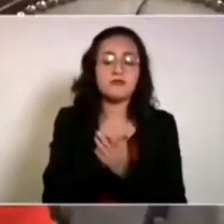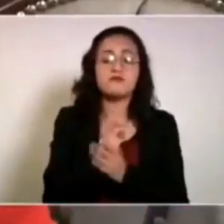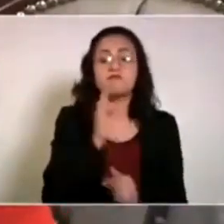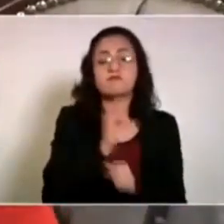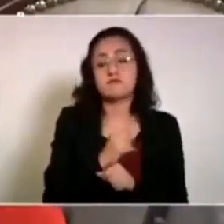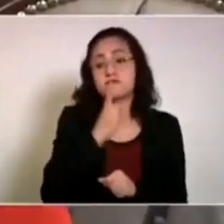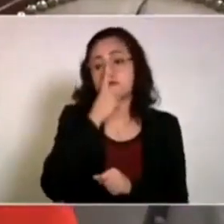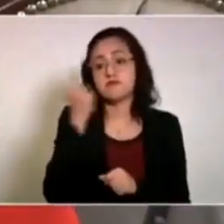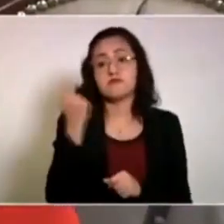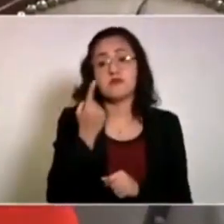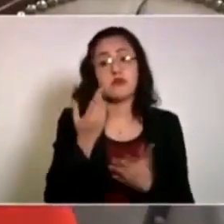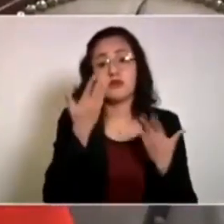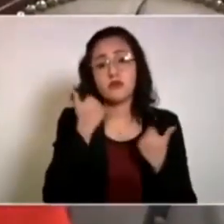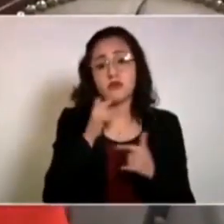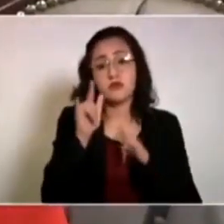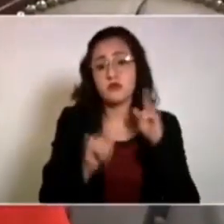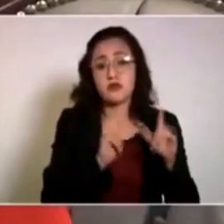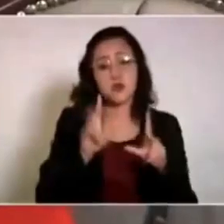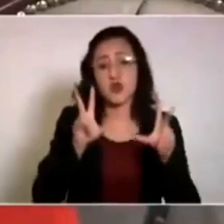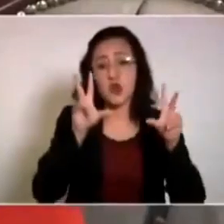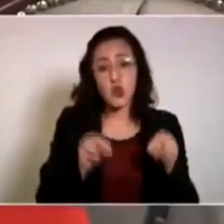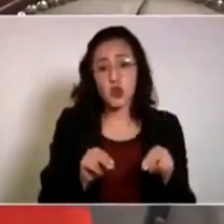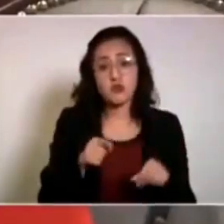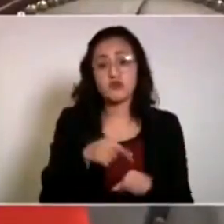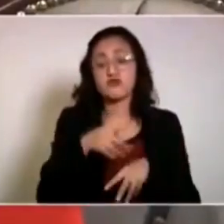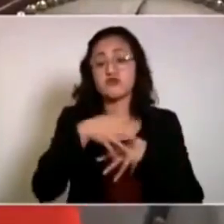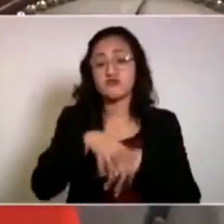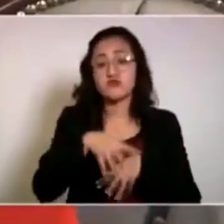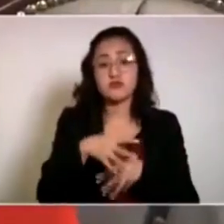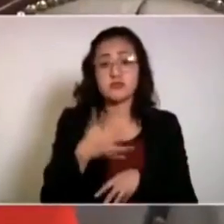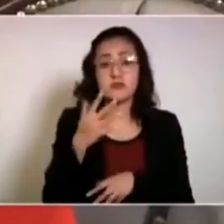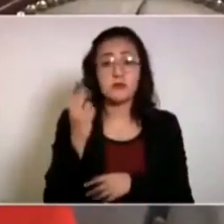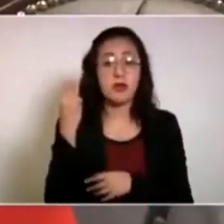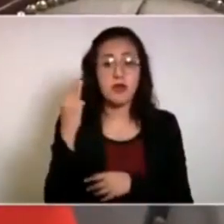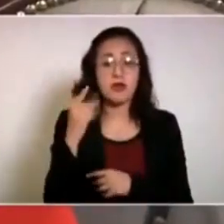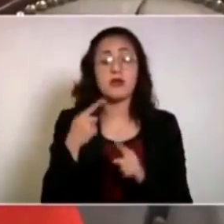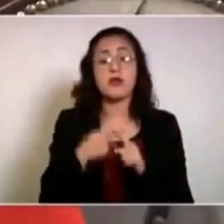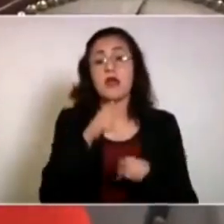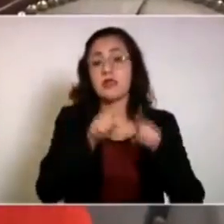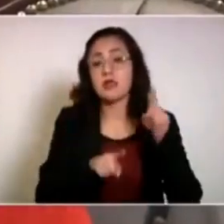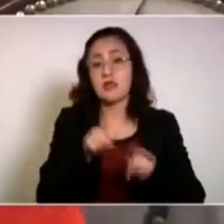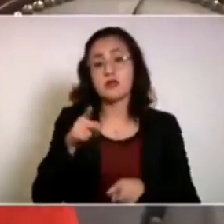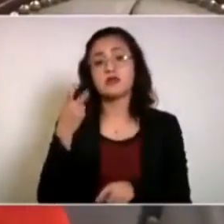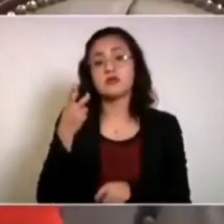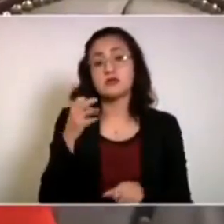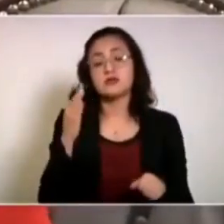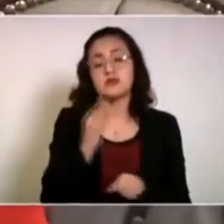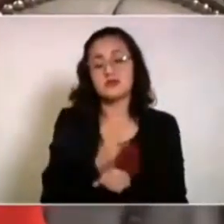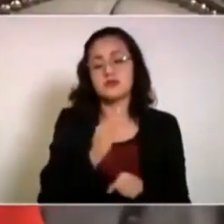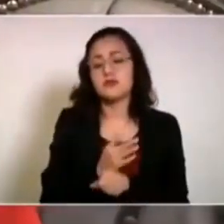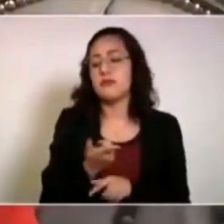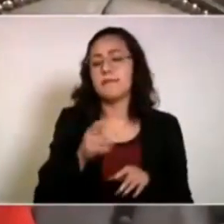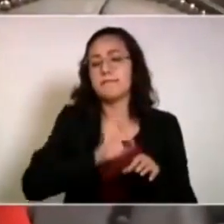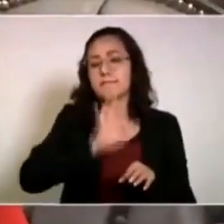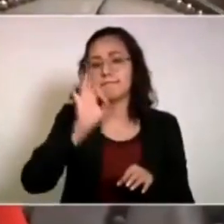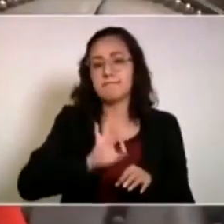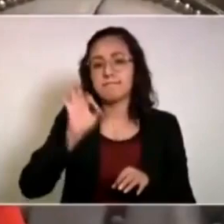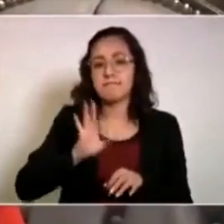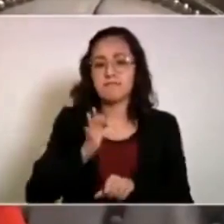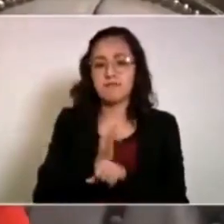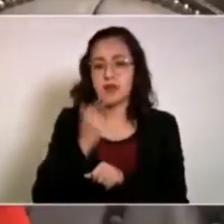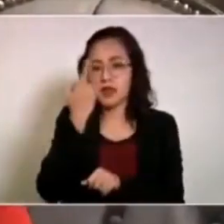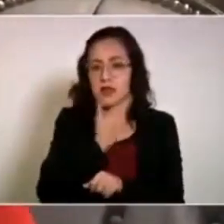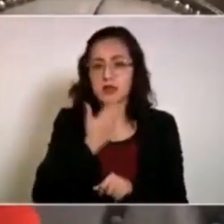puedo adelantar que no habrá feria y el desfile del 5 de mayo dependerá mucho justamente de estas estadísticas que estamos